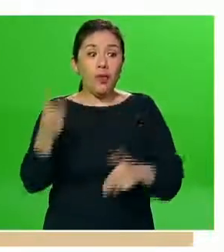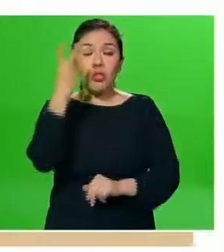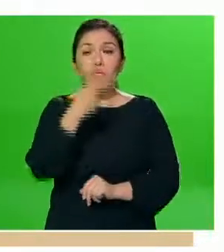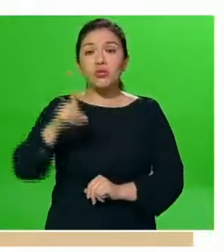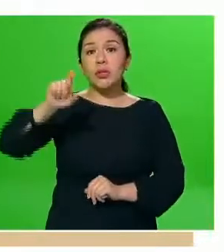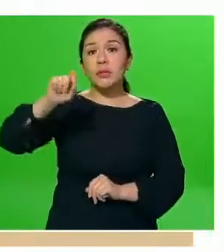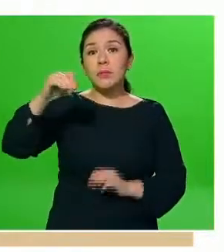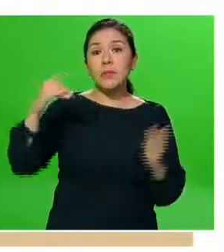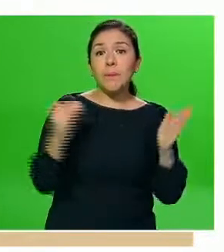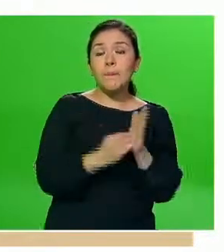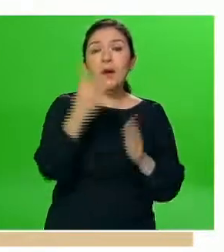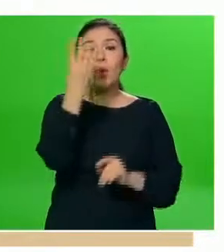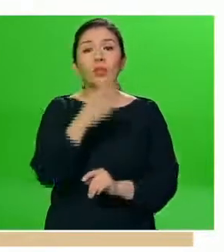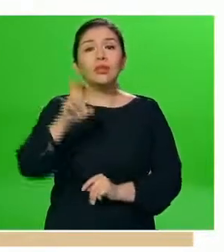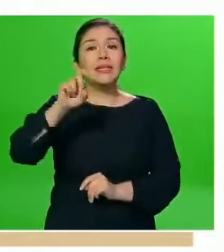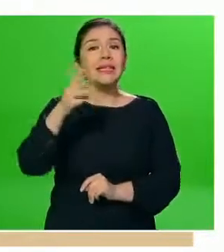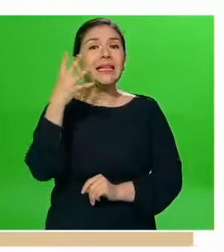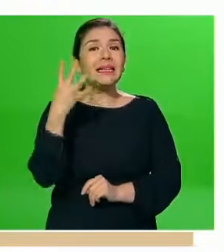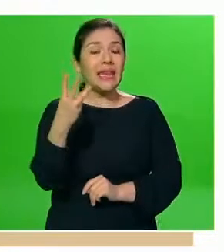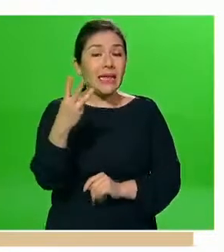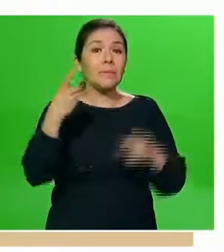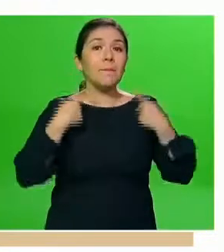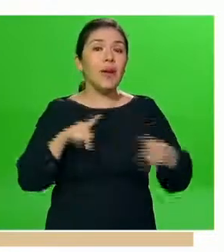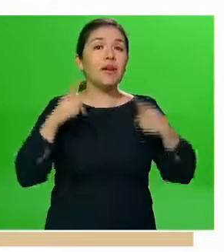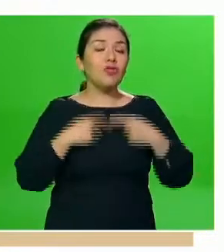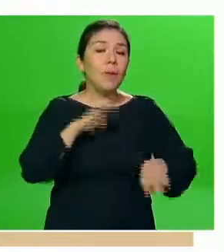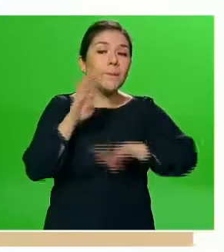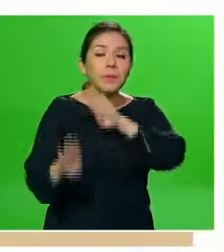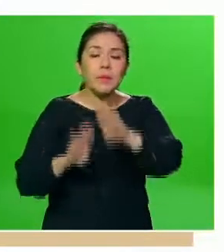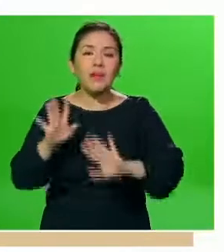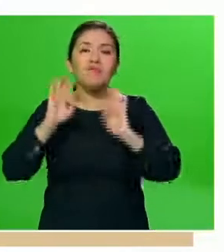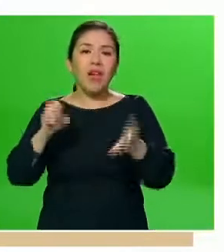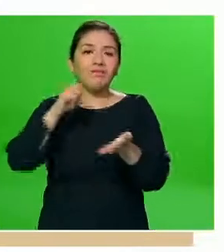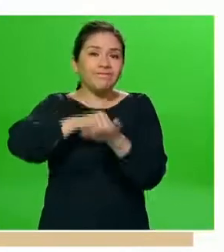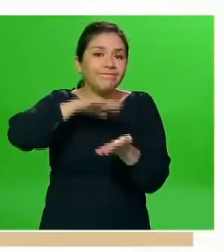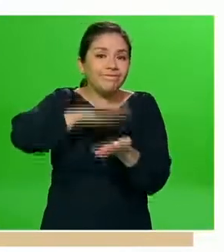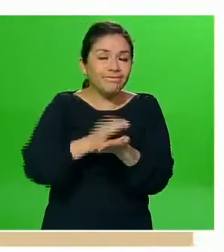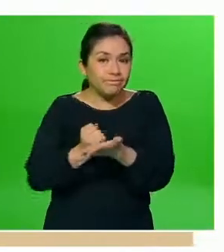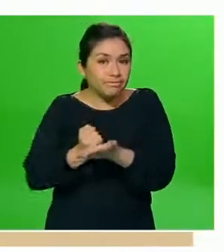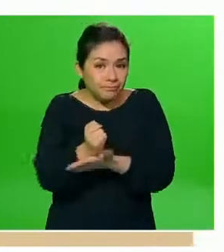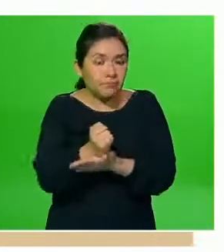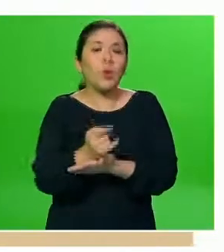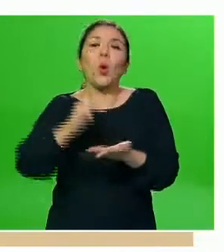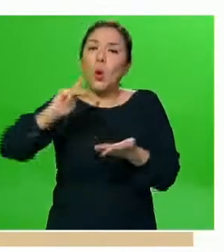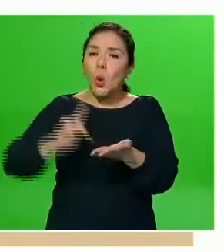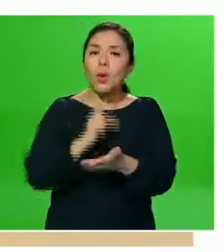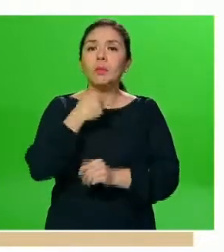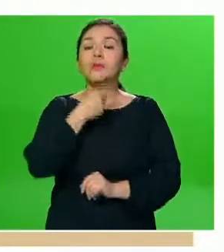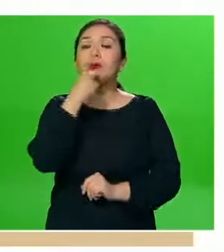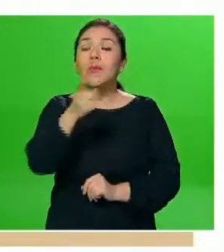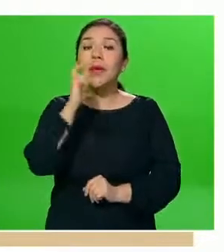.433 defunciones confirmadas. Hacer nuevamente la aclaración que cuando